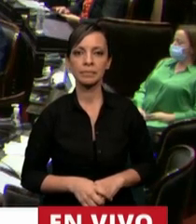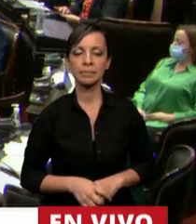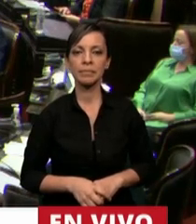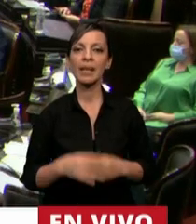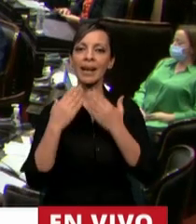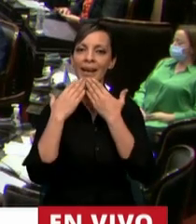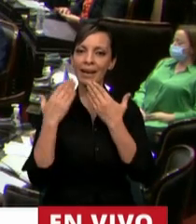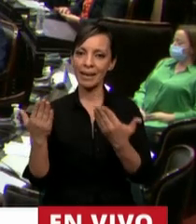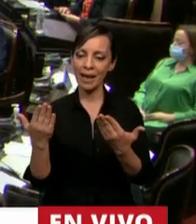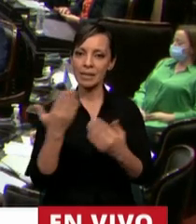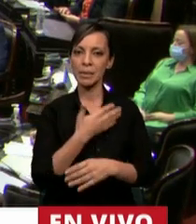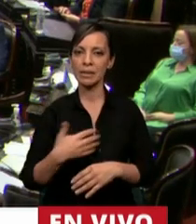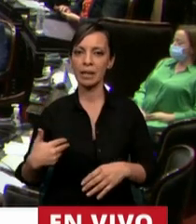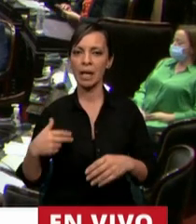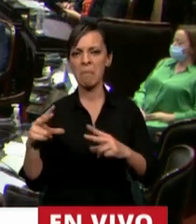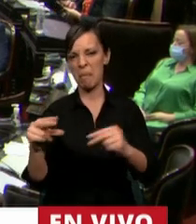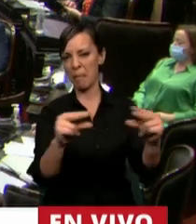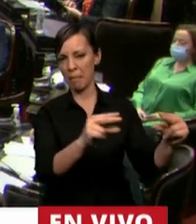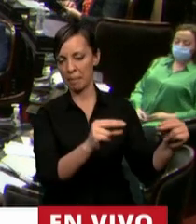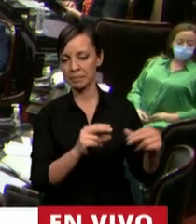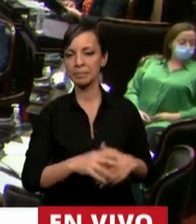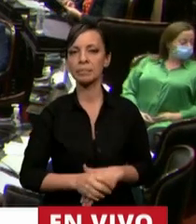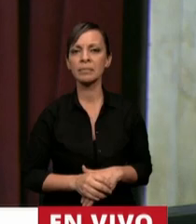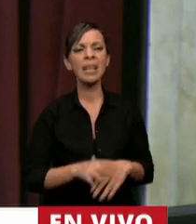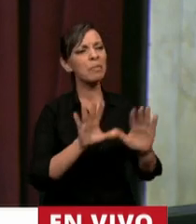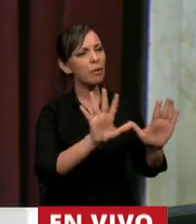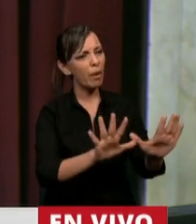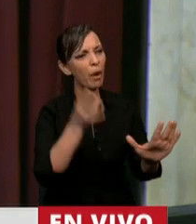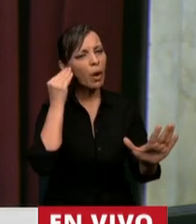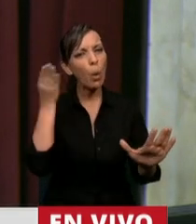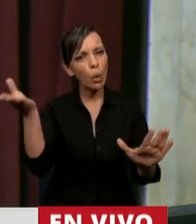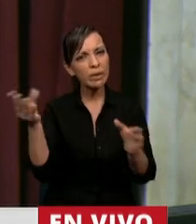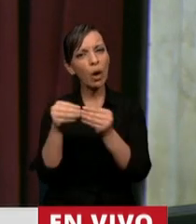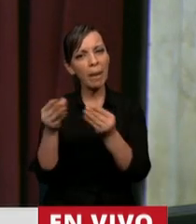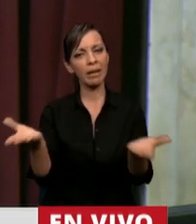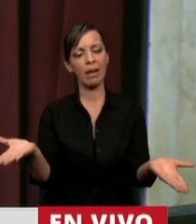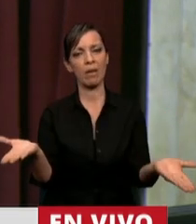Gracias, señor Presidente. Por lo menos escuchen a su compañero.